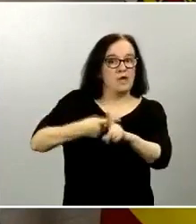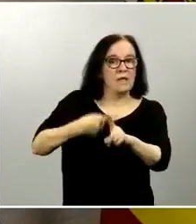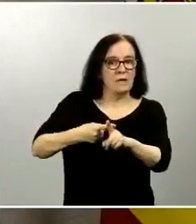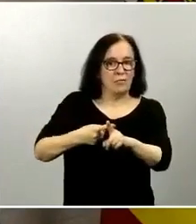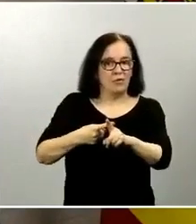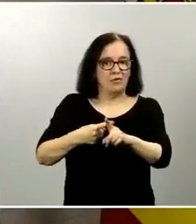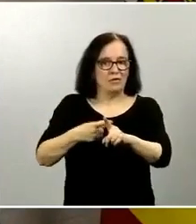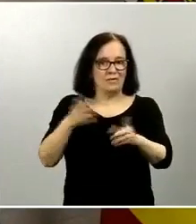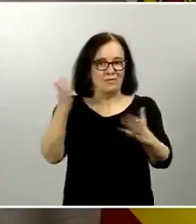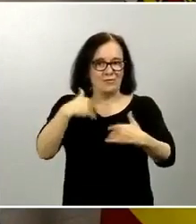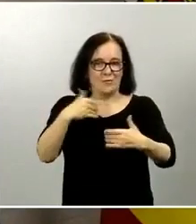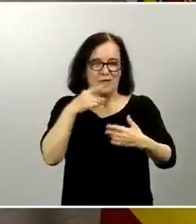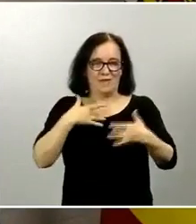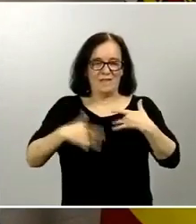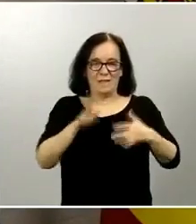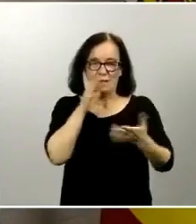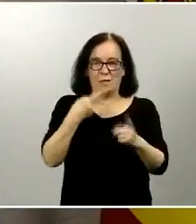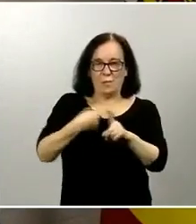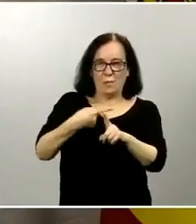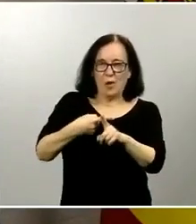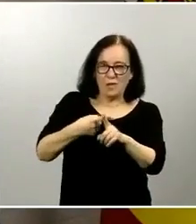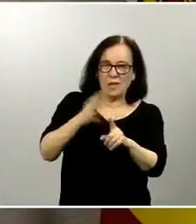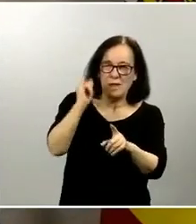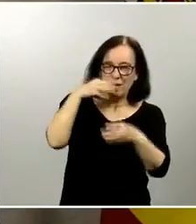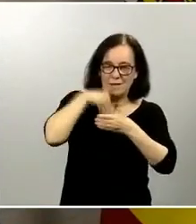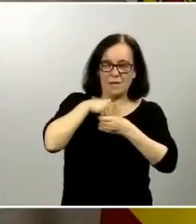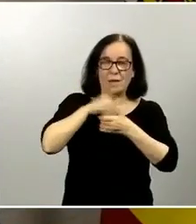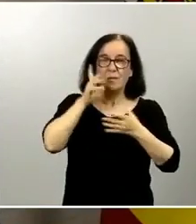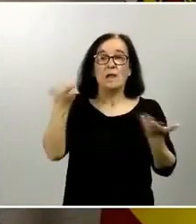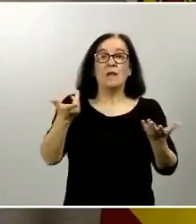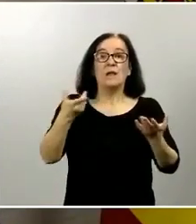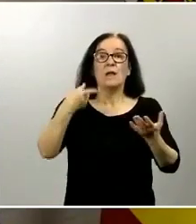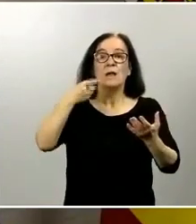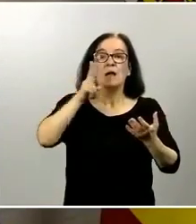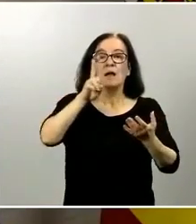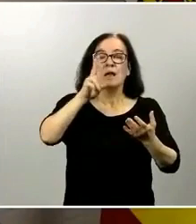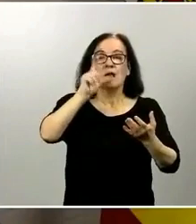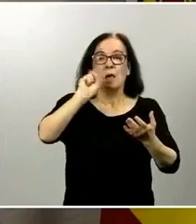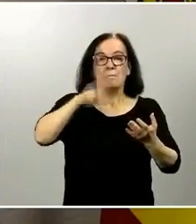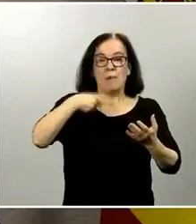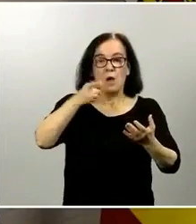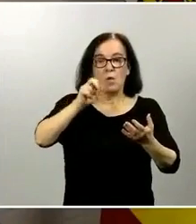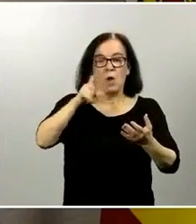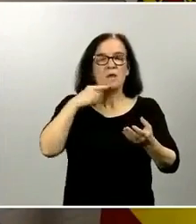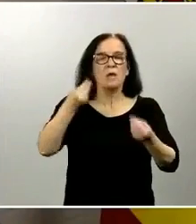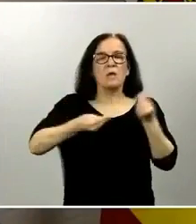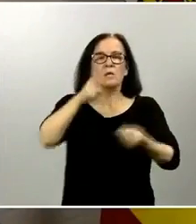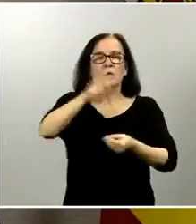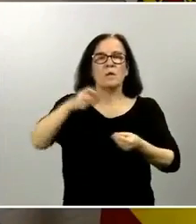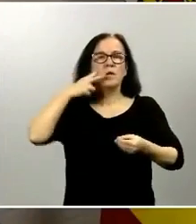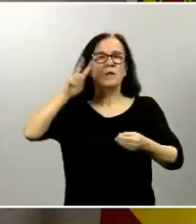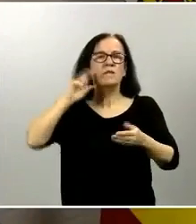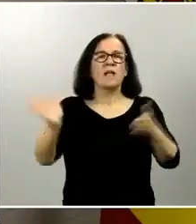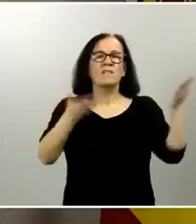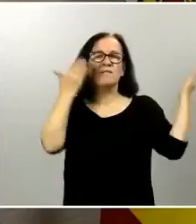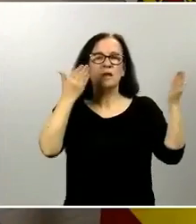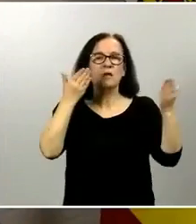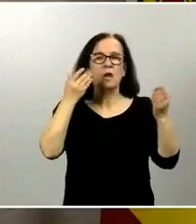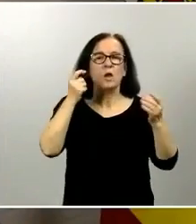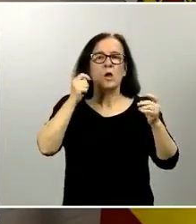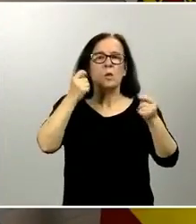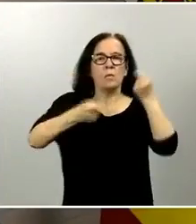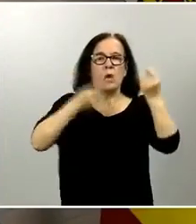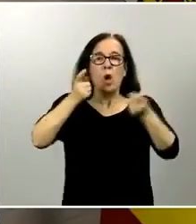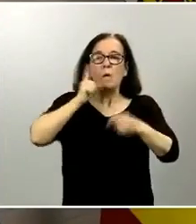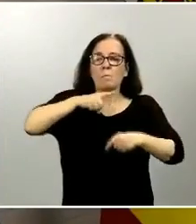y de manera más global la vanguardia le preguntaba cuándo creen los expertos que pueda durar la fase de desescalada hablan de meses